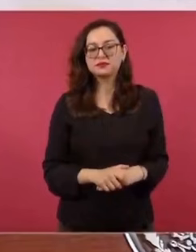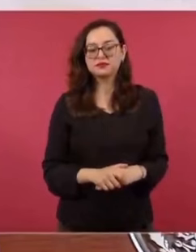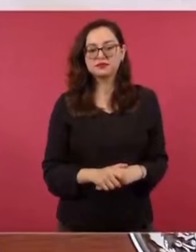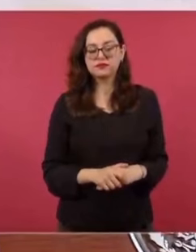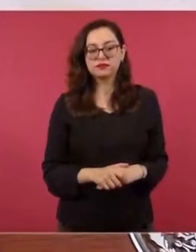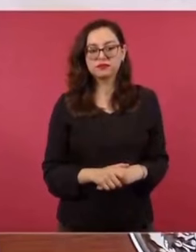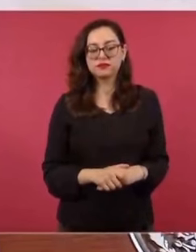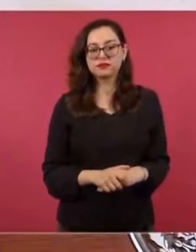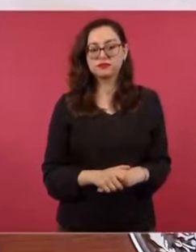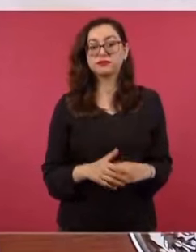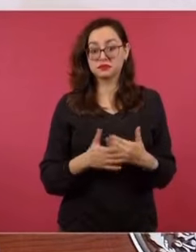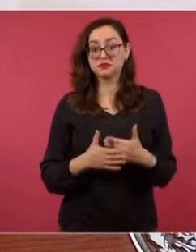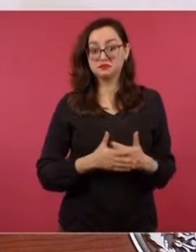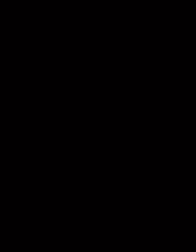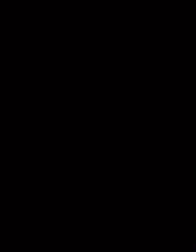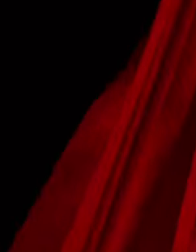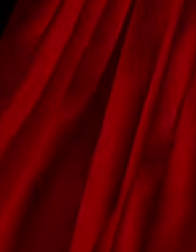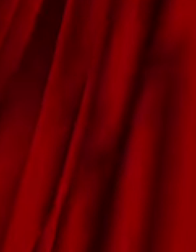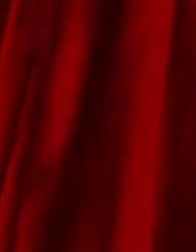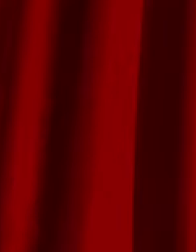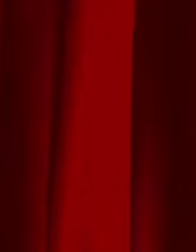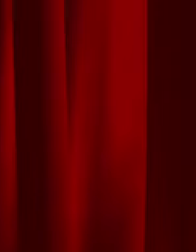para la presidencia.